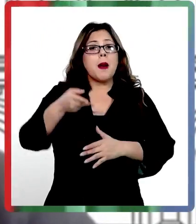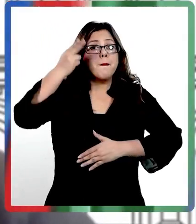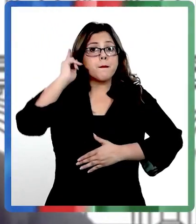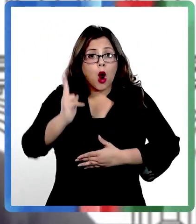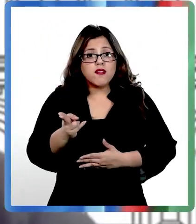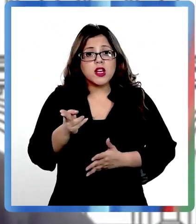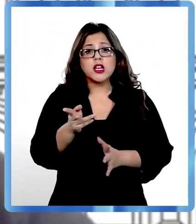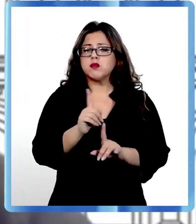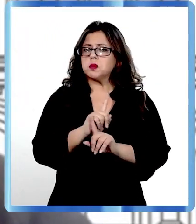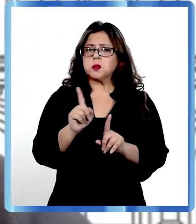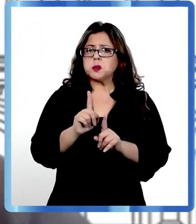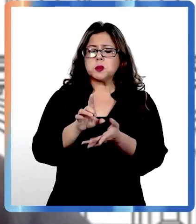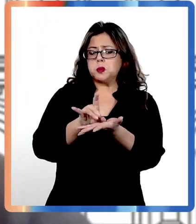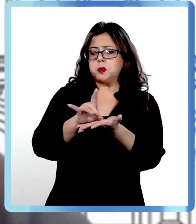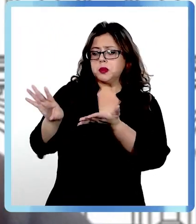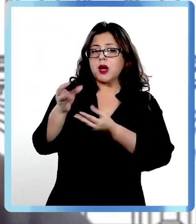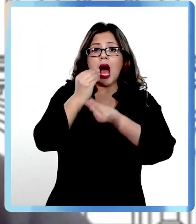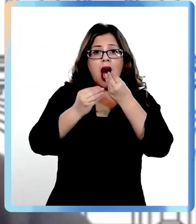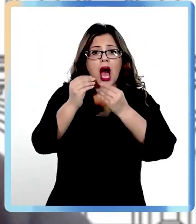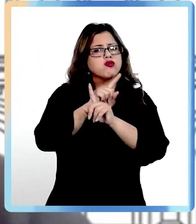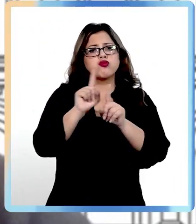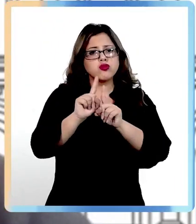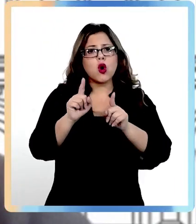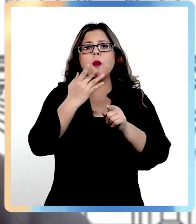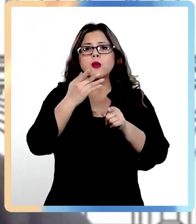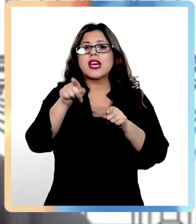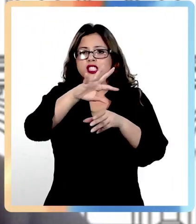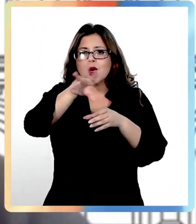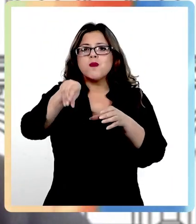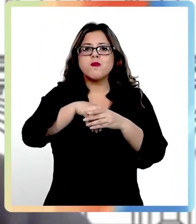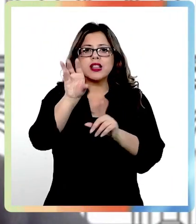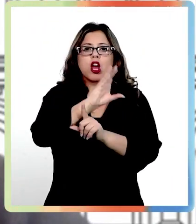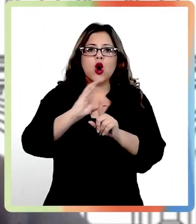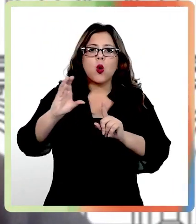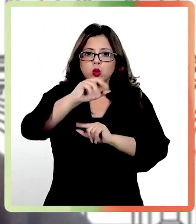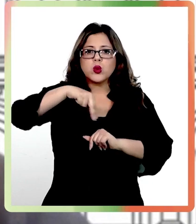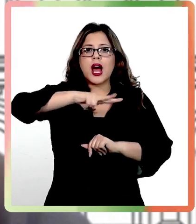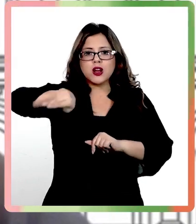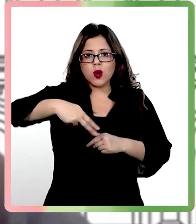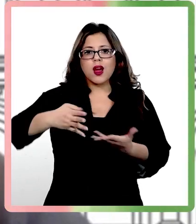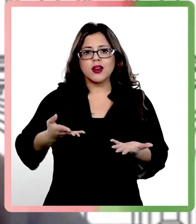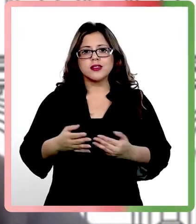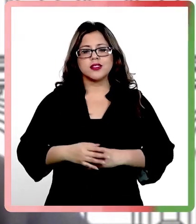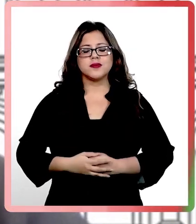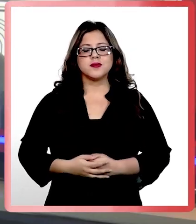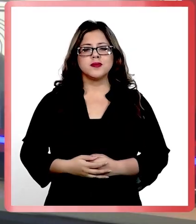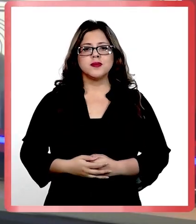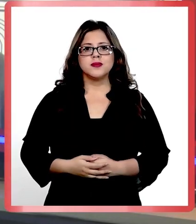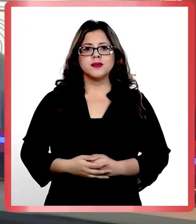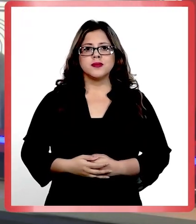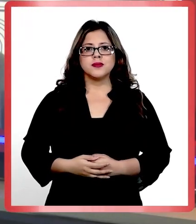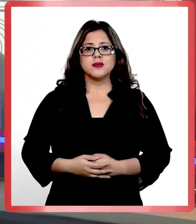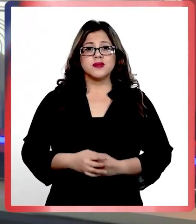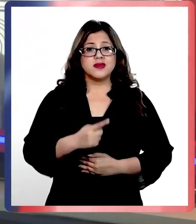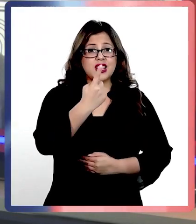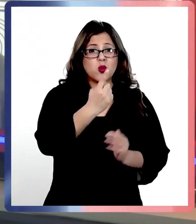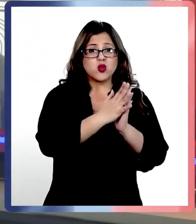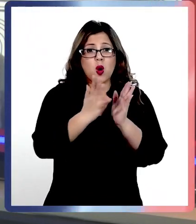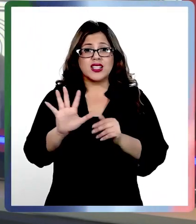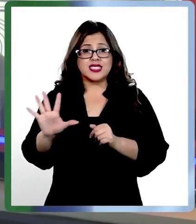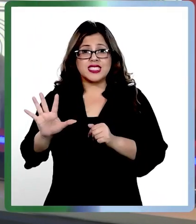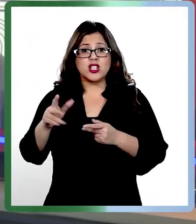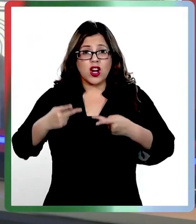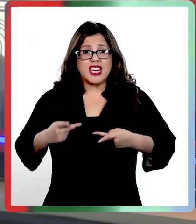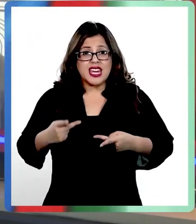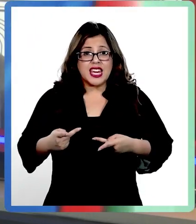prohibir ni eliminar alimento, porque yo creo que es parte de nuestra cultura y de nuestra idiosincrasia. De uno a cinco kilos